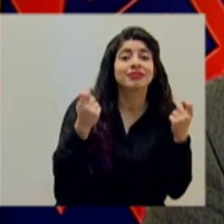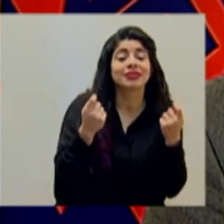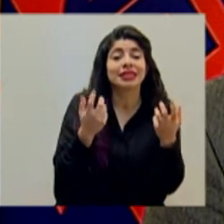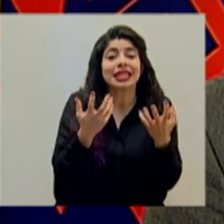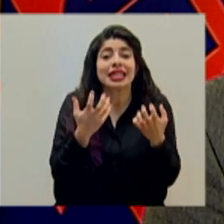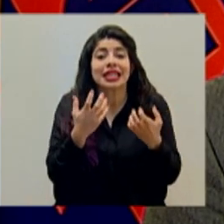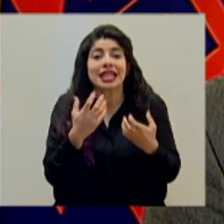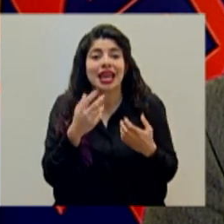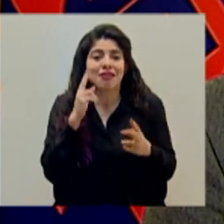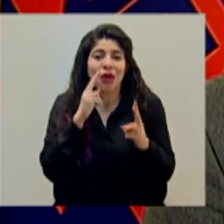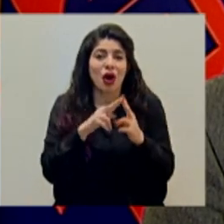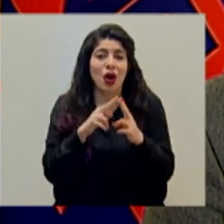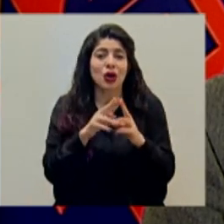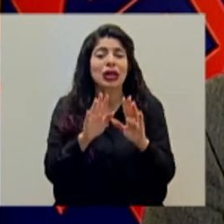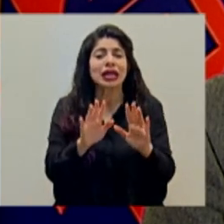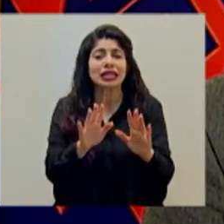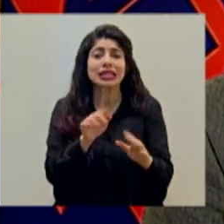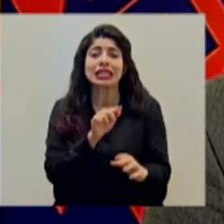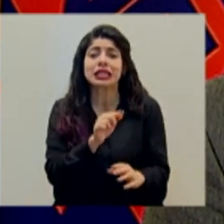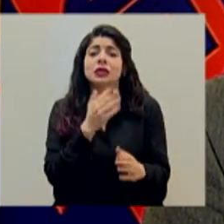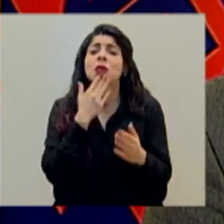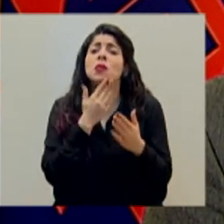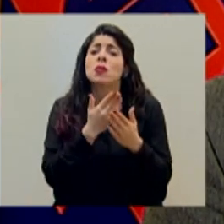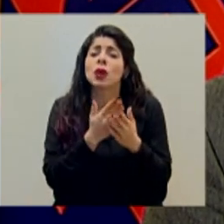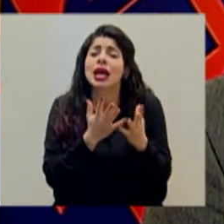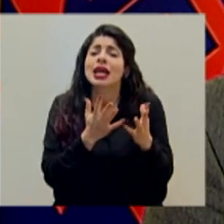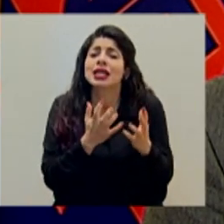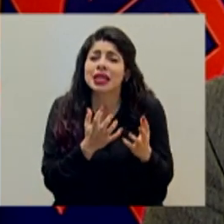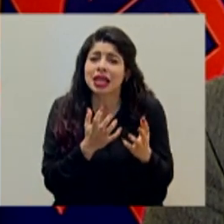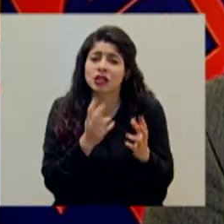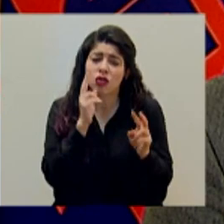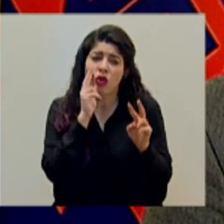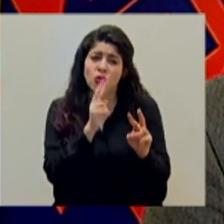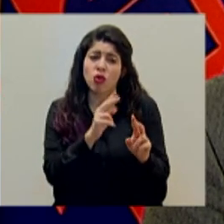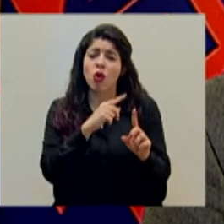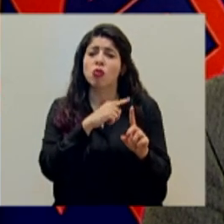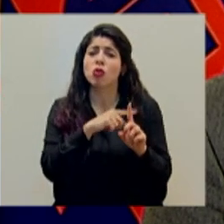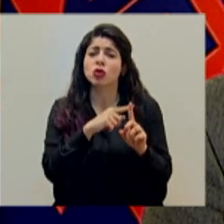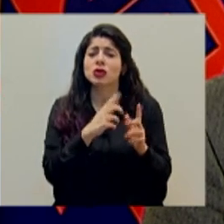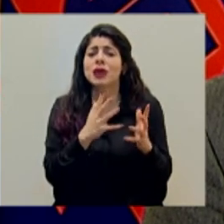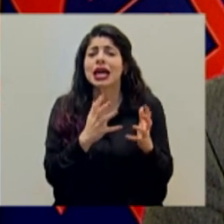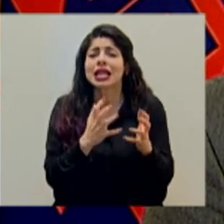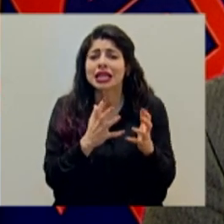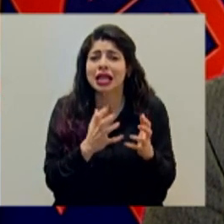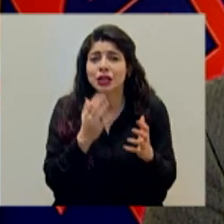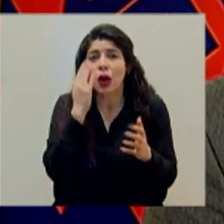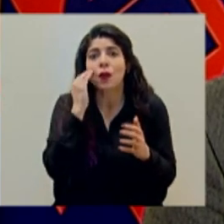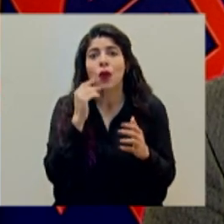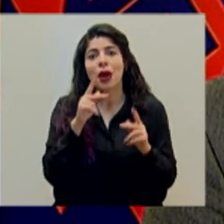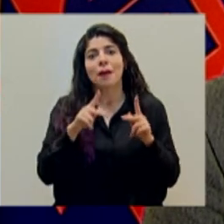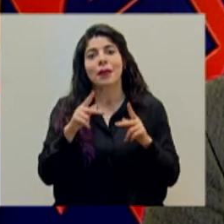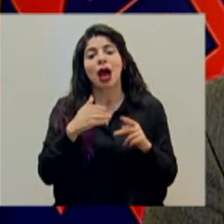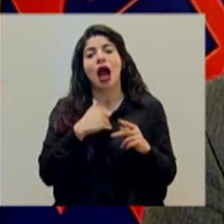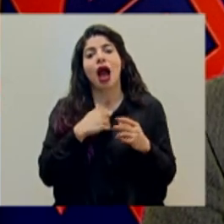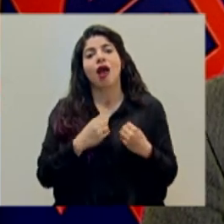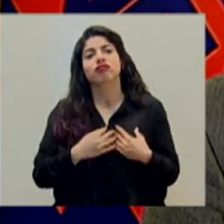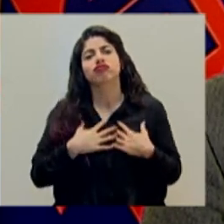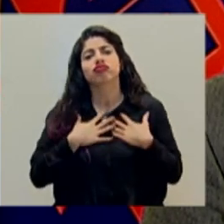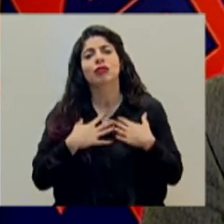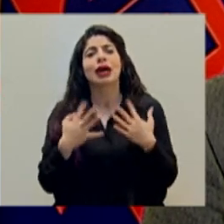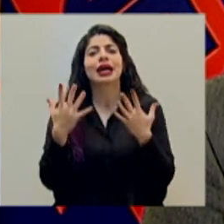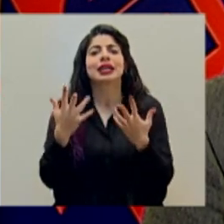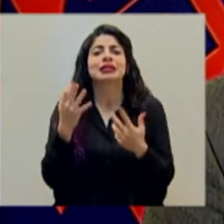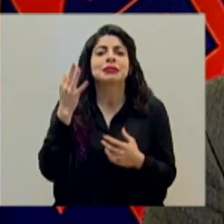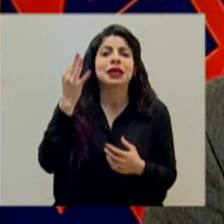conocemos, eso es algo muy bueno y lo vemos con muy buenos ojos desde el punto de vista de que renueva nuestras esperanzas, nos